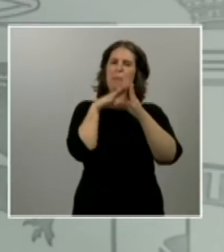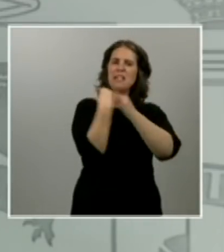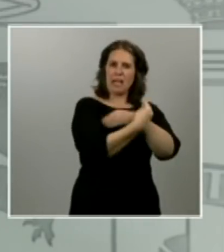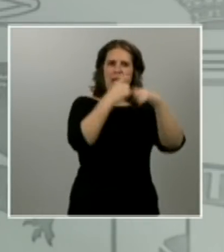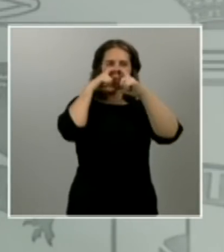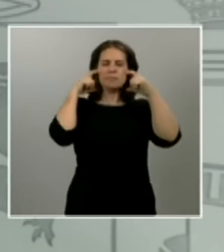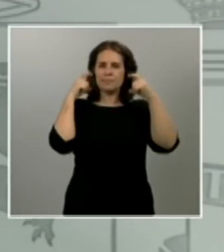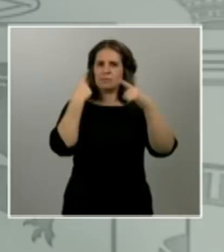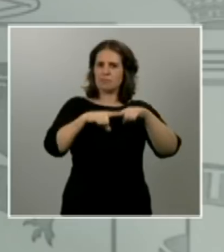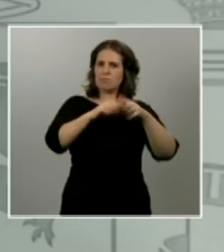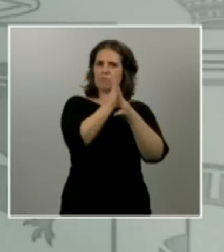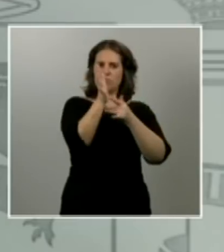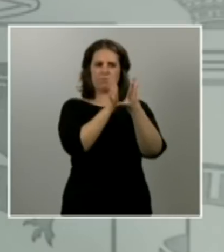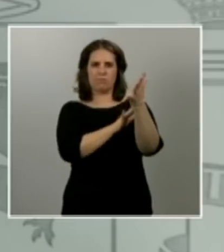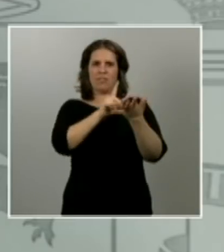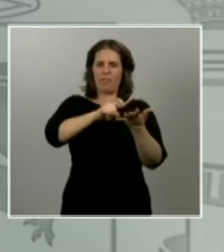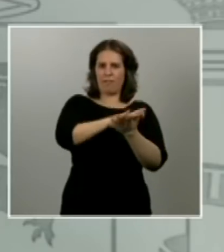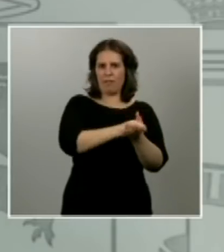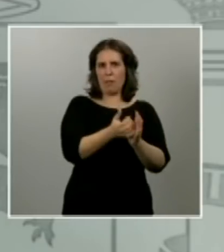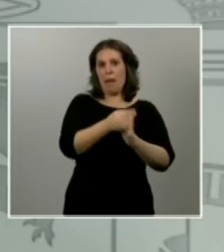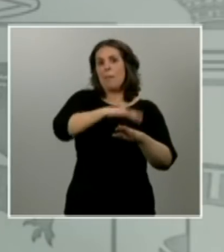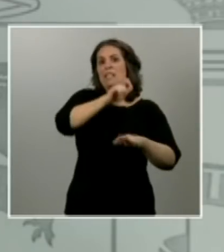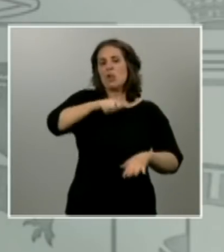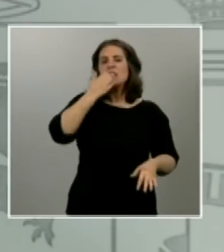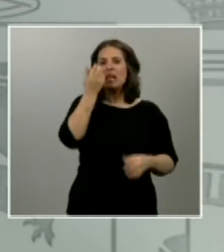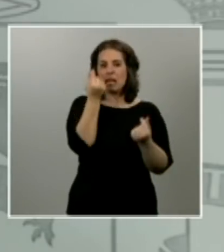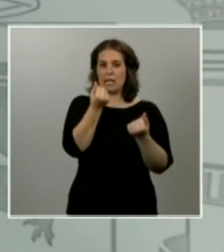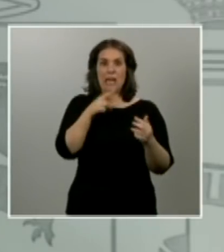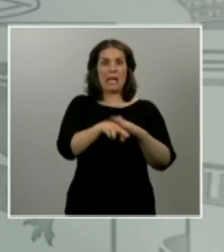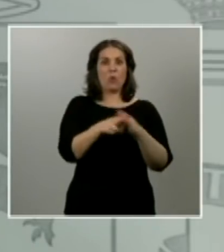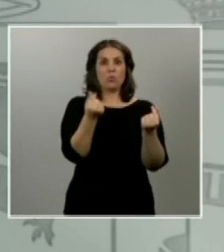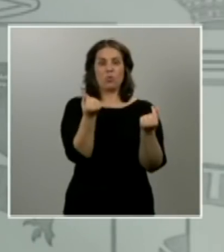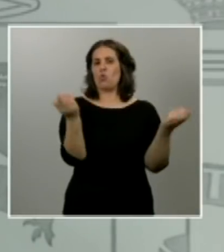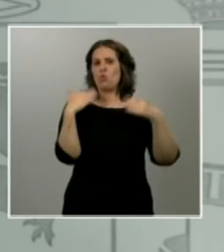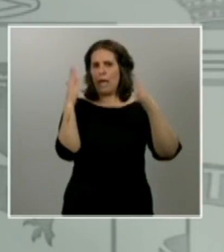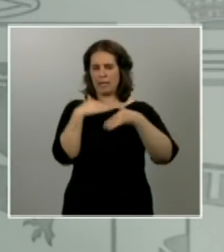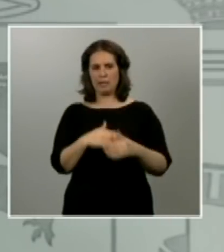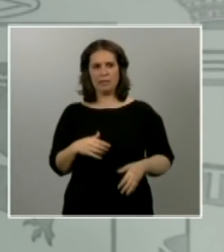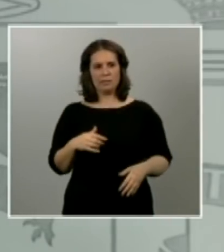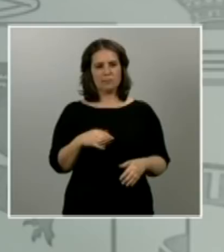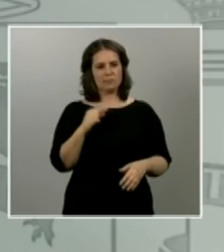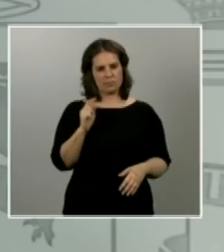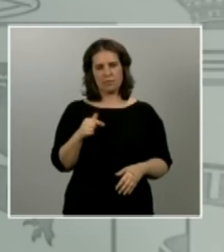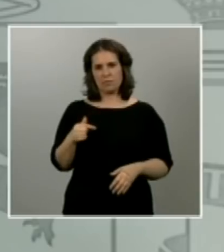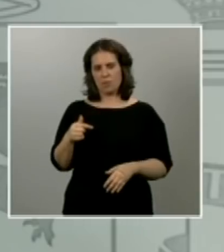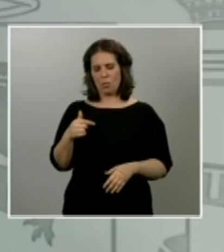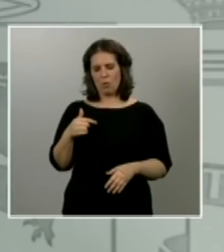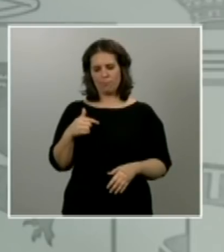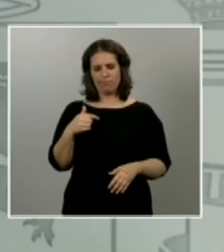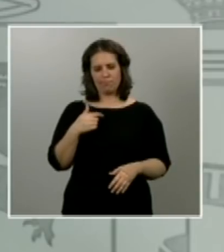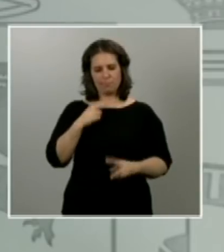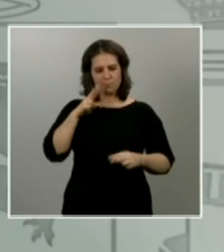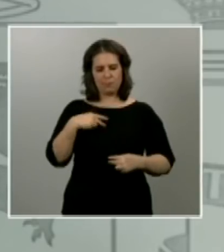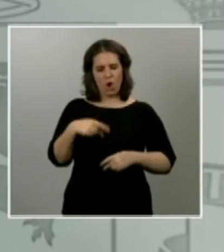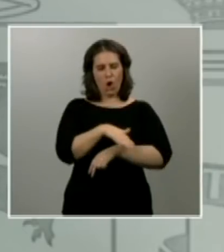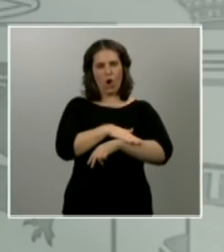las personas con menos recursos creo que esto es una exigencia que nos hemos impuesto como gobierno y evidentemente es un derecho